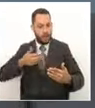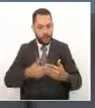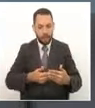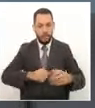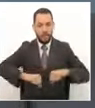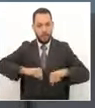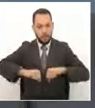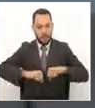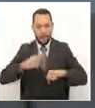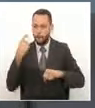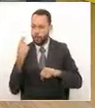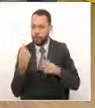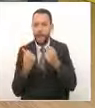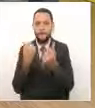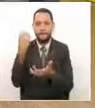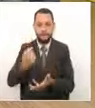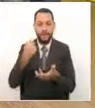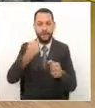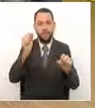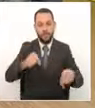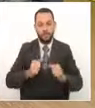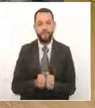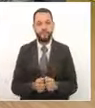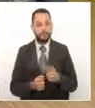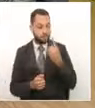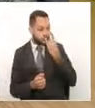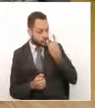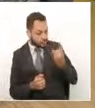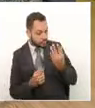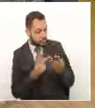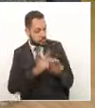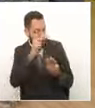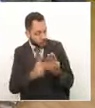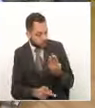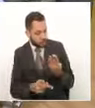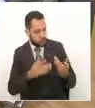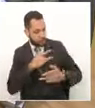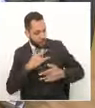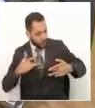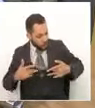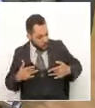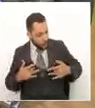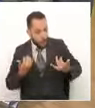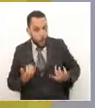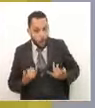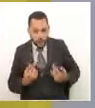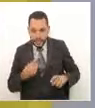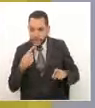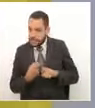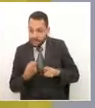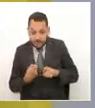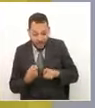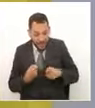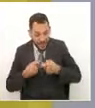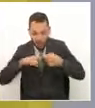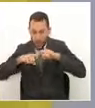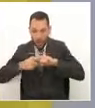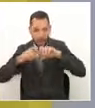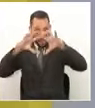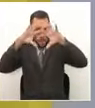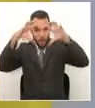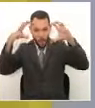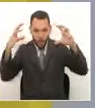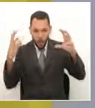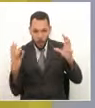días no más y mire que interesante que los cuatro proyectos están enfocados en salud a propósito hoy de la situación que está viviendo el mundo Colombia y